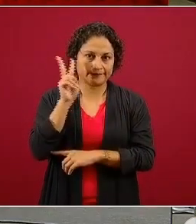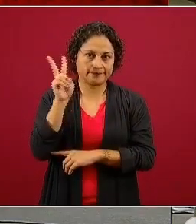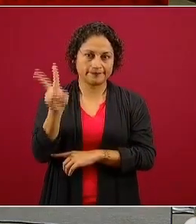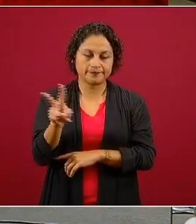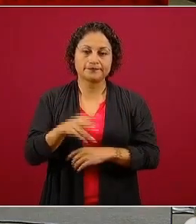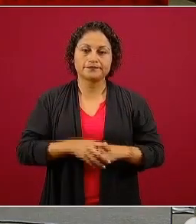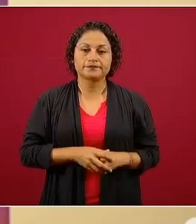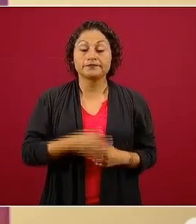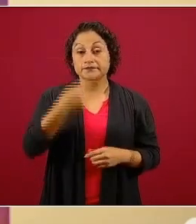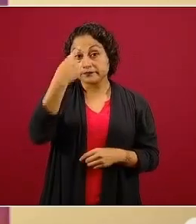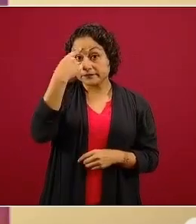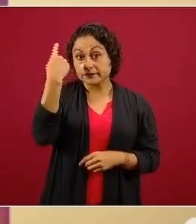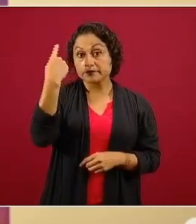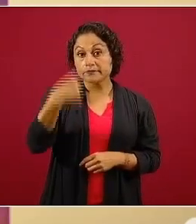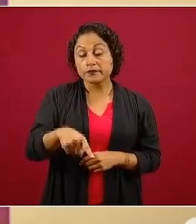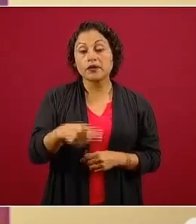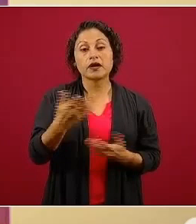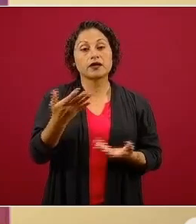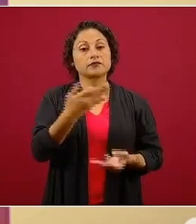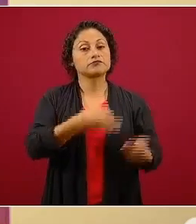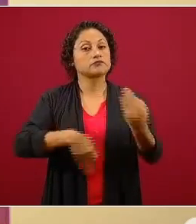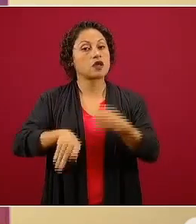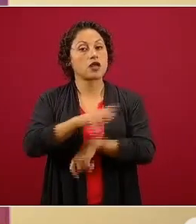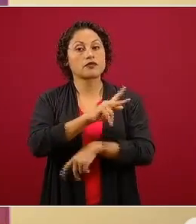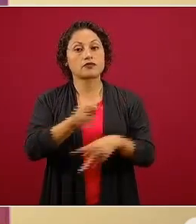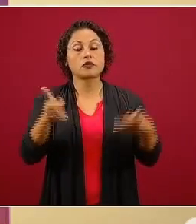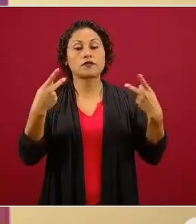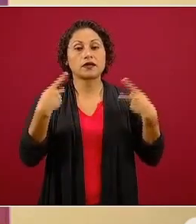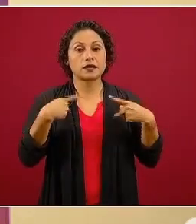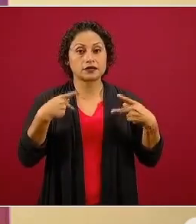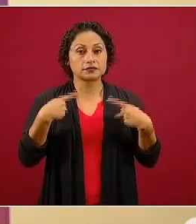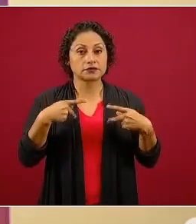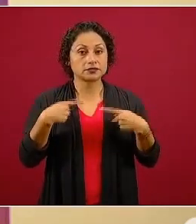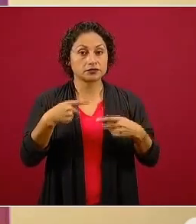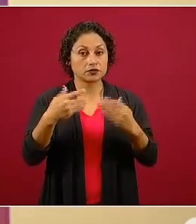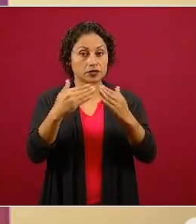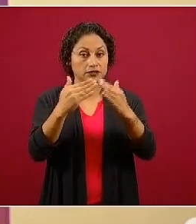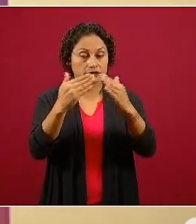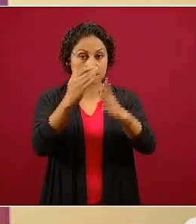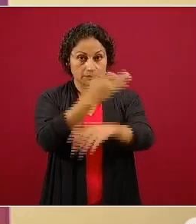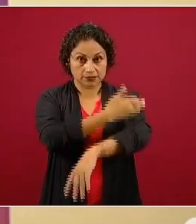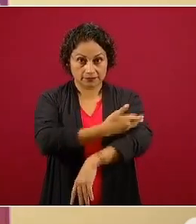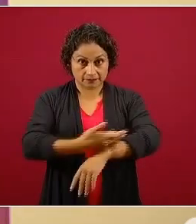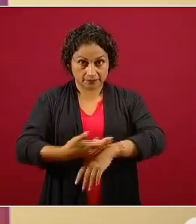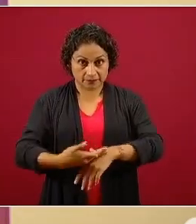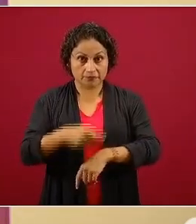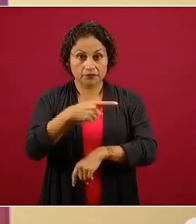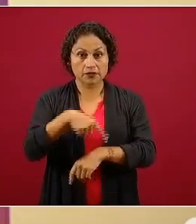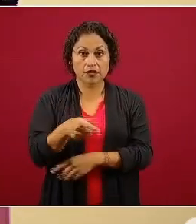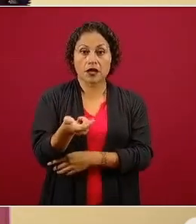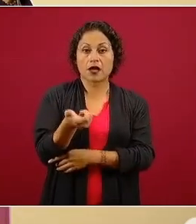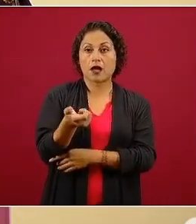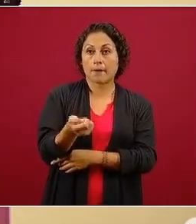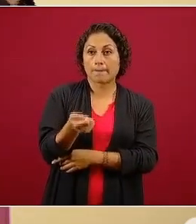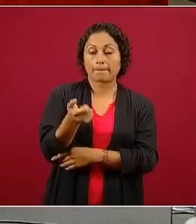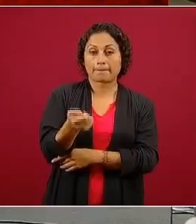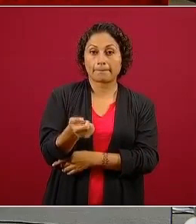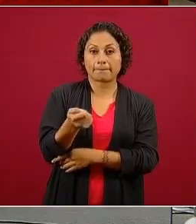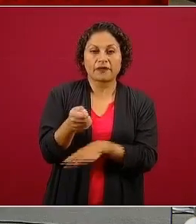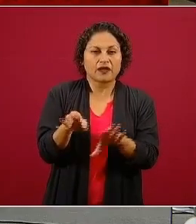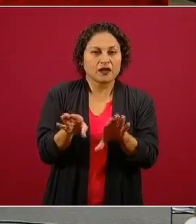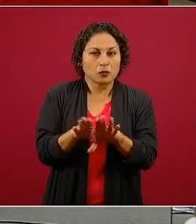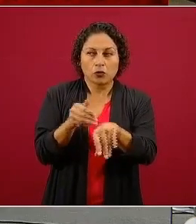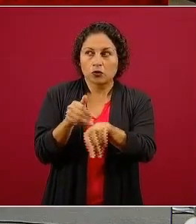familias, la forma en que puede sintonizar los canales que estamos aquí señalando,